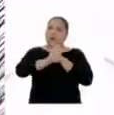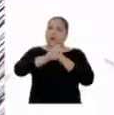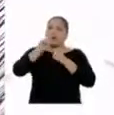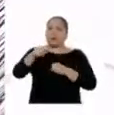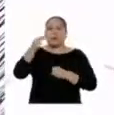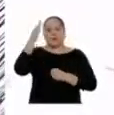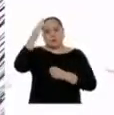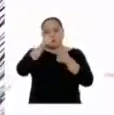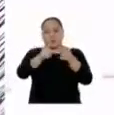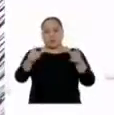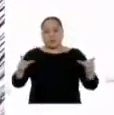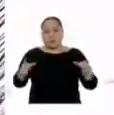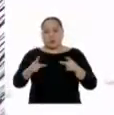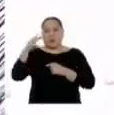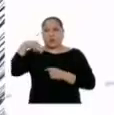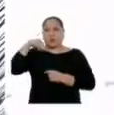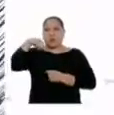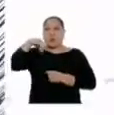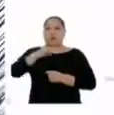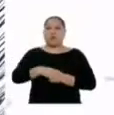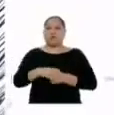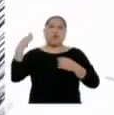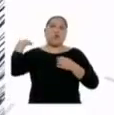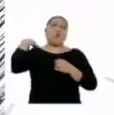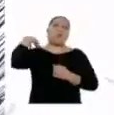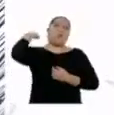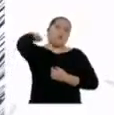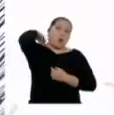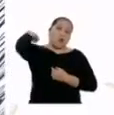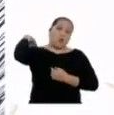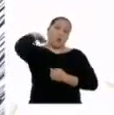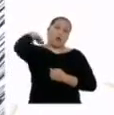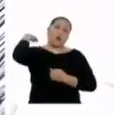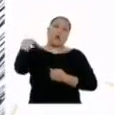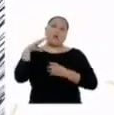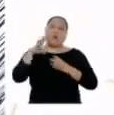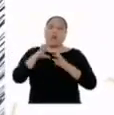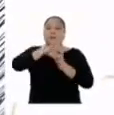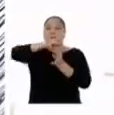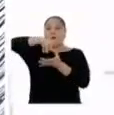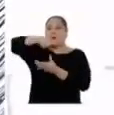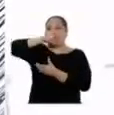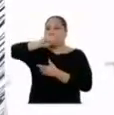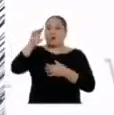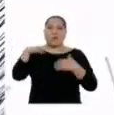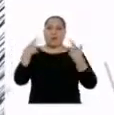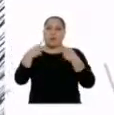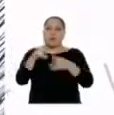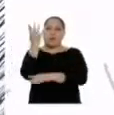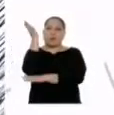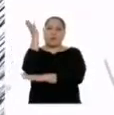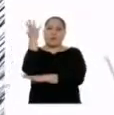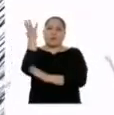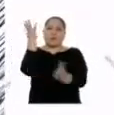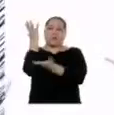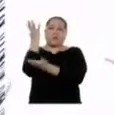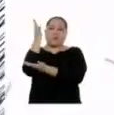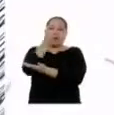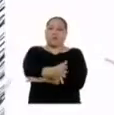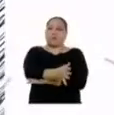Sabemos que el Parque Nacional del Mano es el pulmón del mundo, por eso debemos evitar la tal indiscriminada de árboles. Forestando y